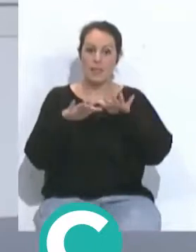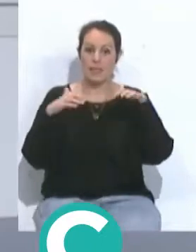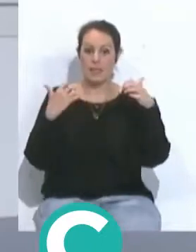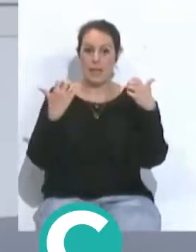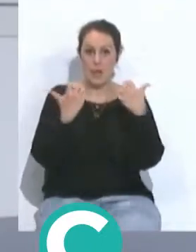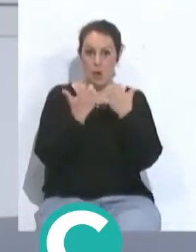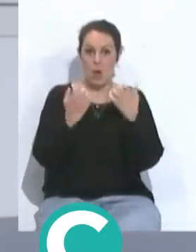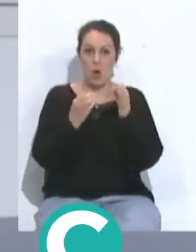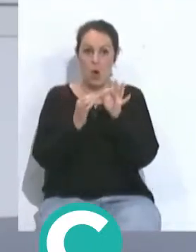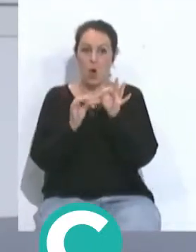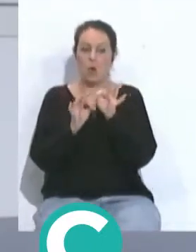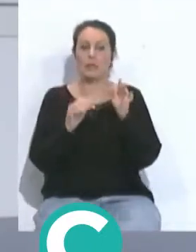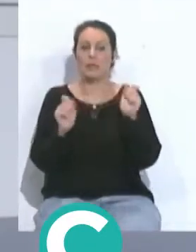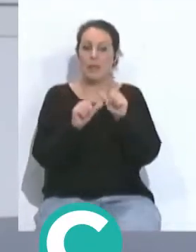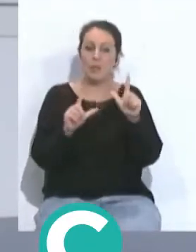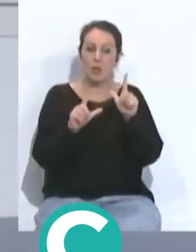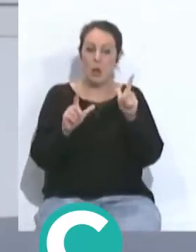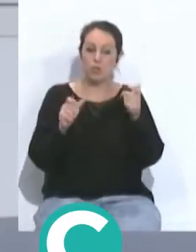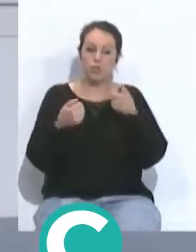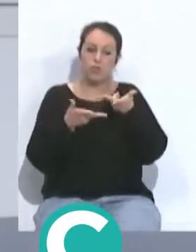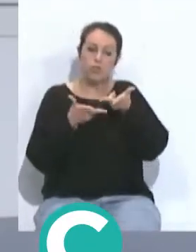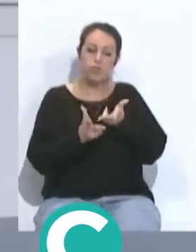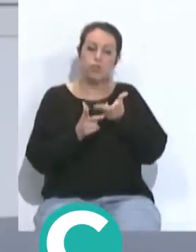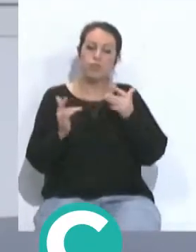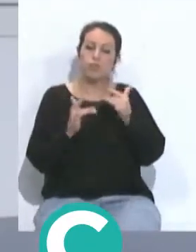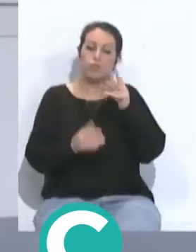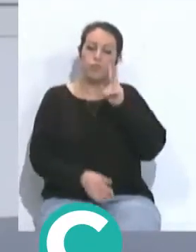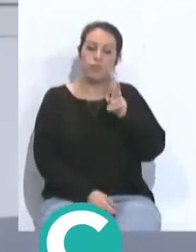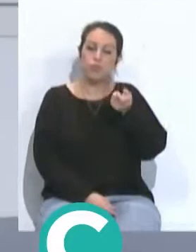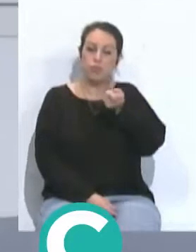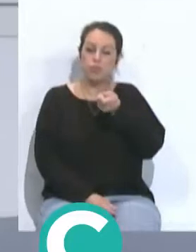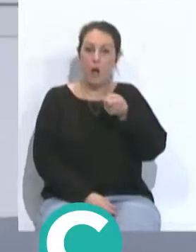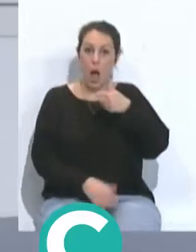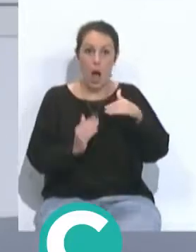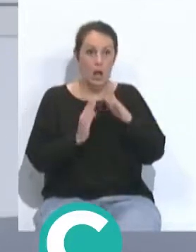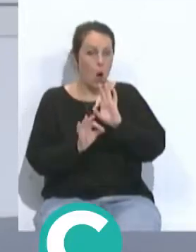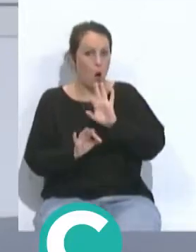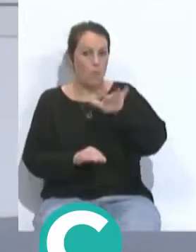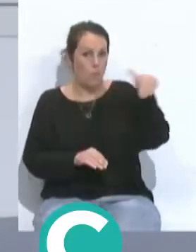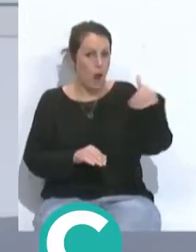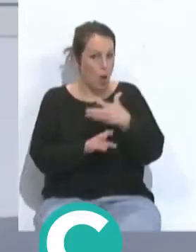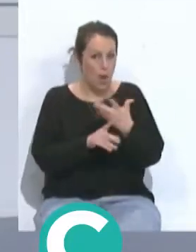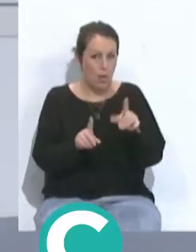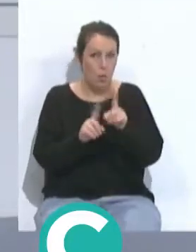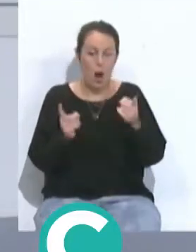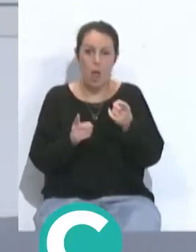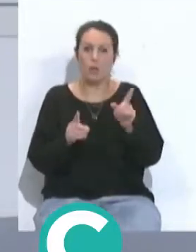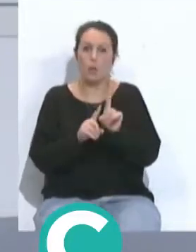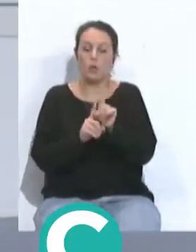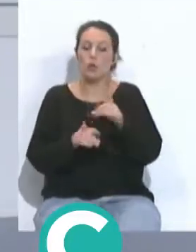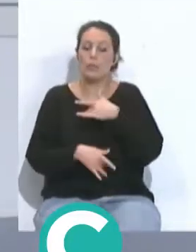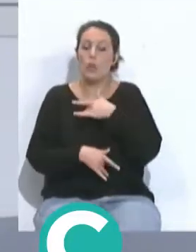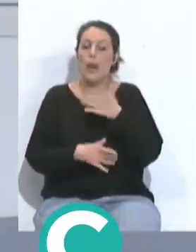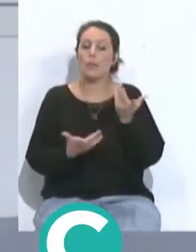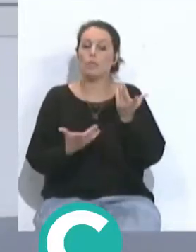o ponerte detrás de la televisión a ver el partido, tanto si juega en casa como si juega afuera, ya es como un síntoma